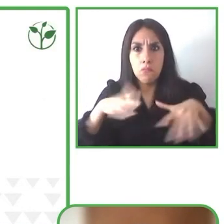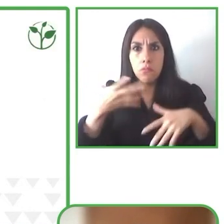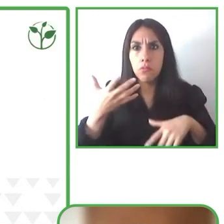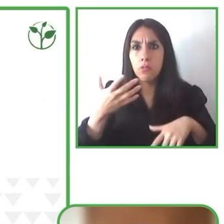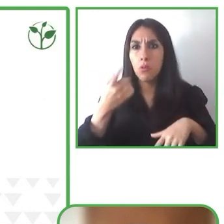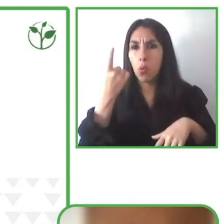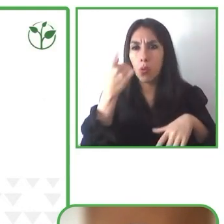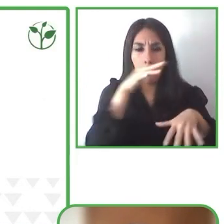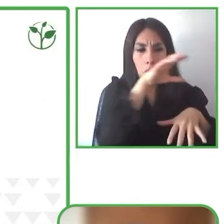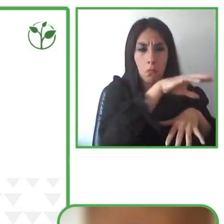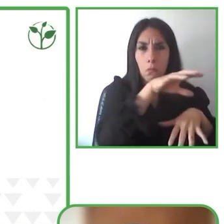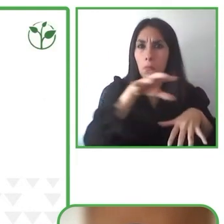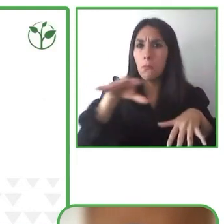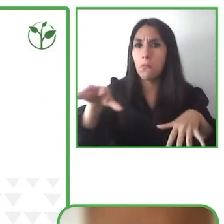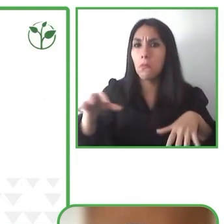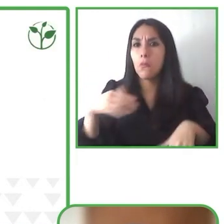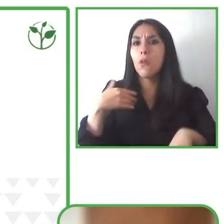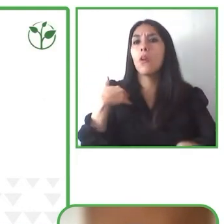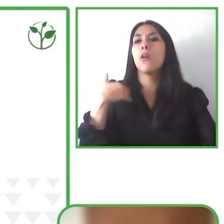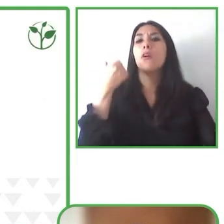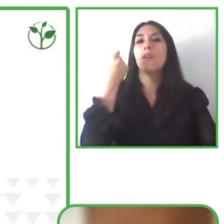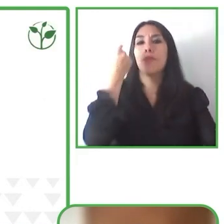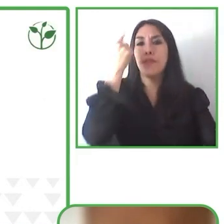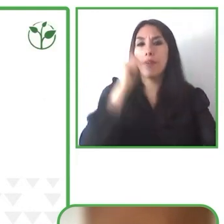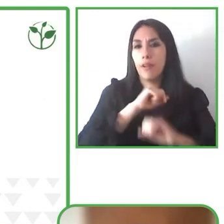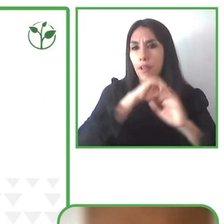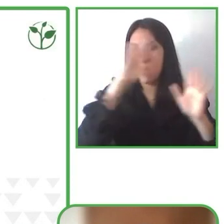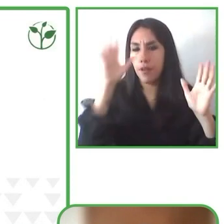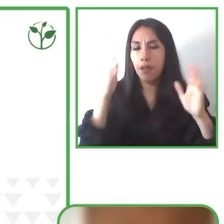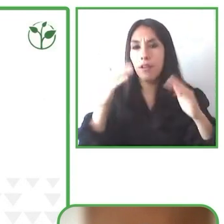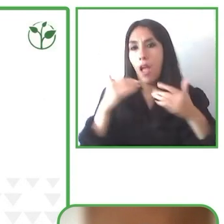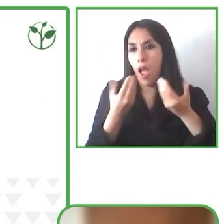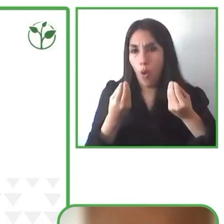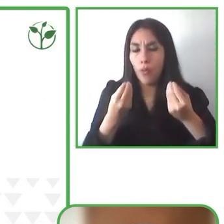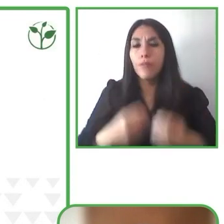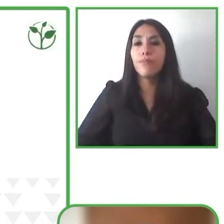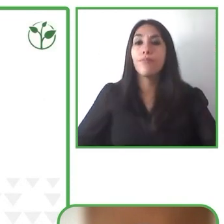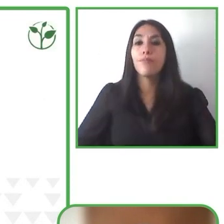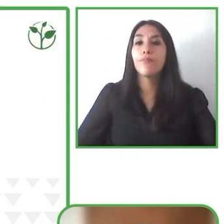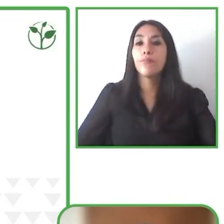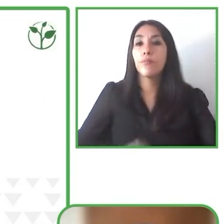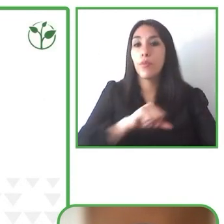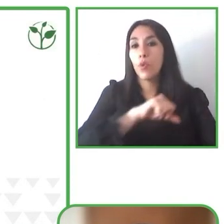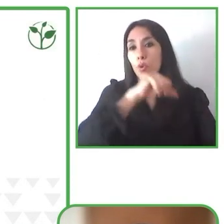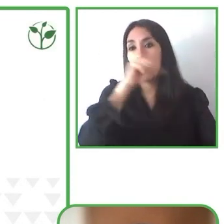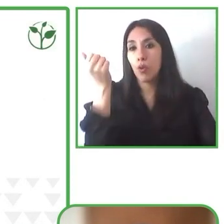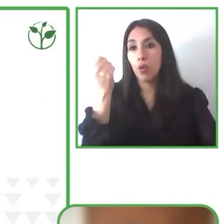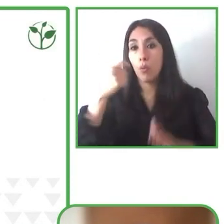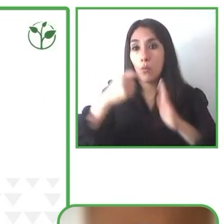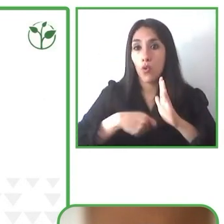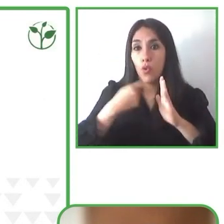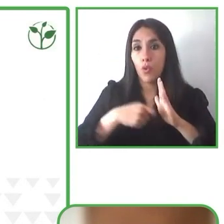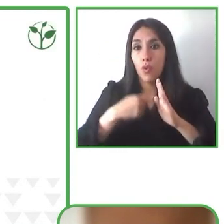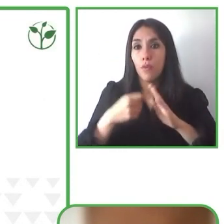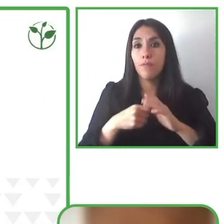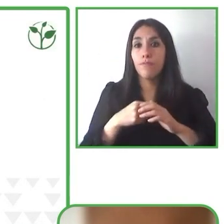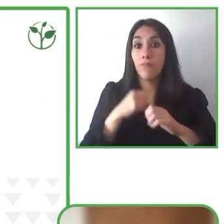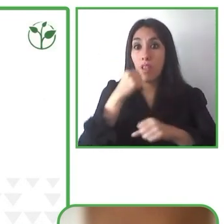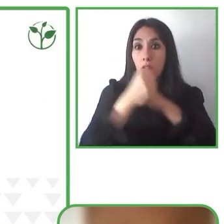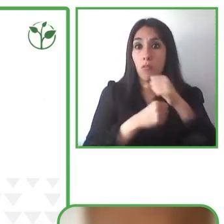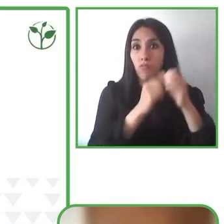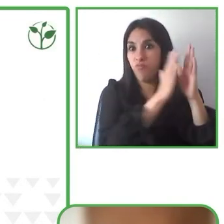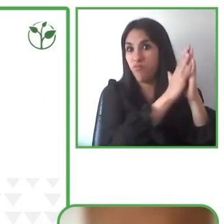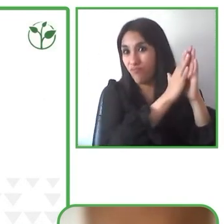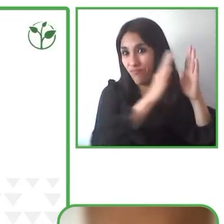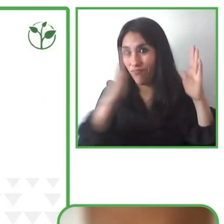tenemos una serie en nuestra programación anual también hemos incluido el tema de la discapacidad de la